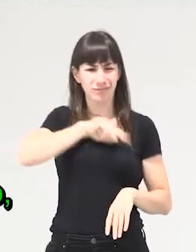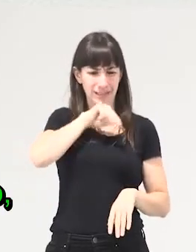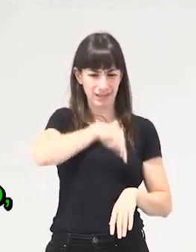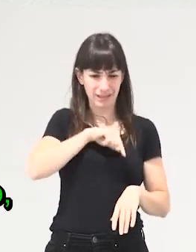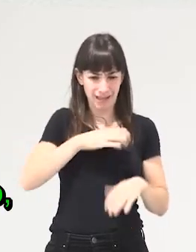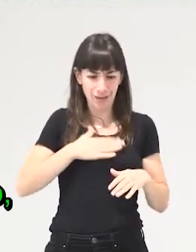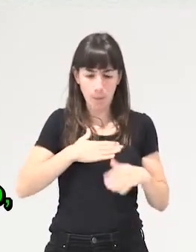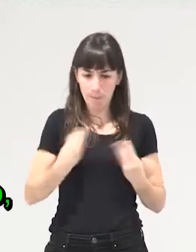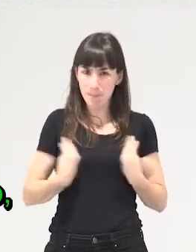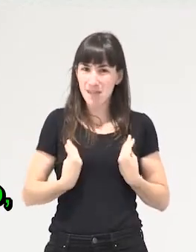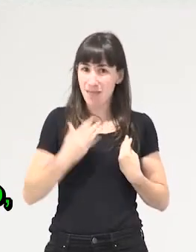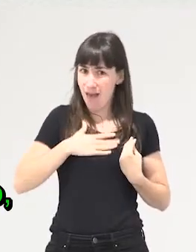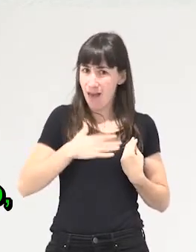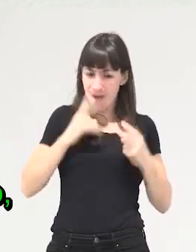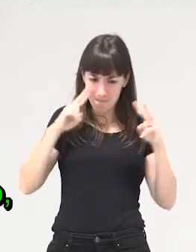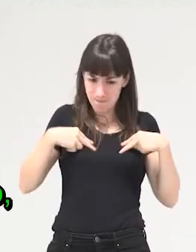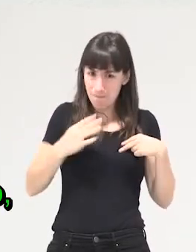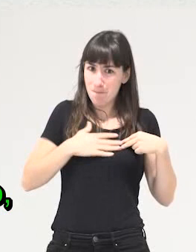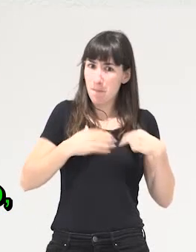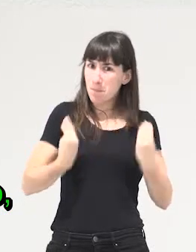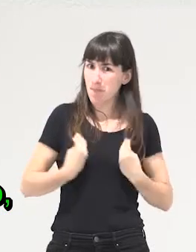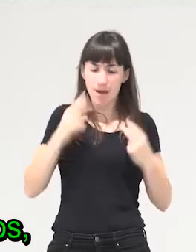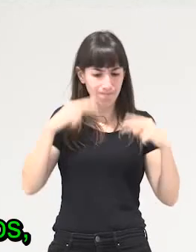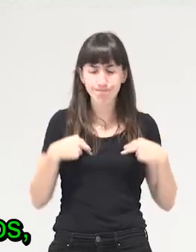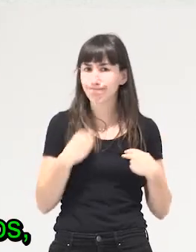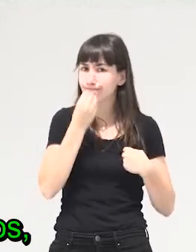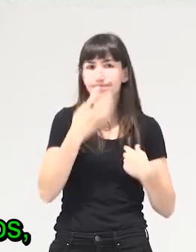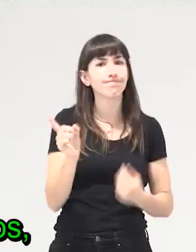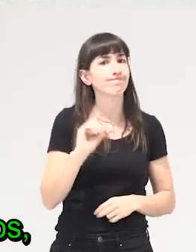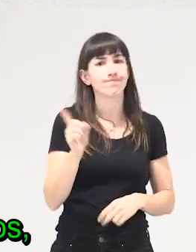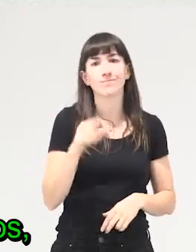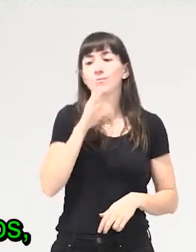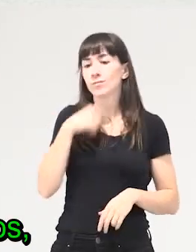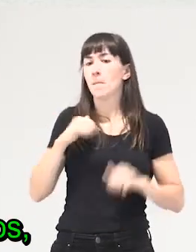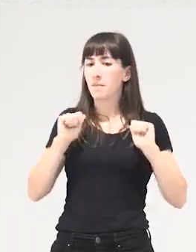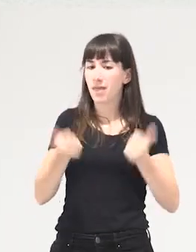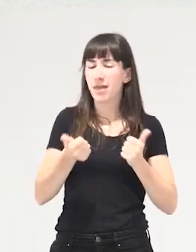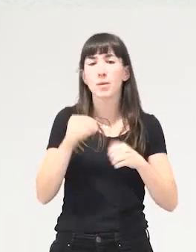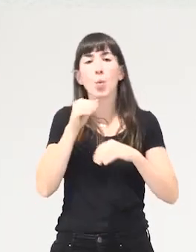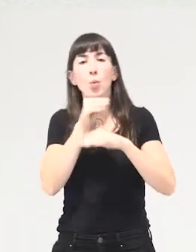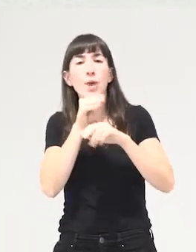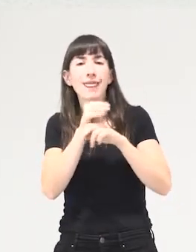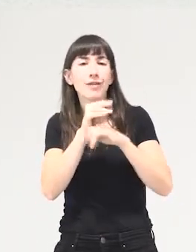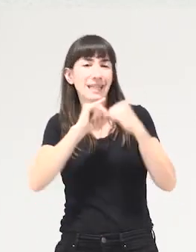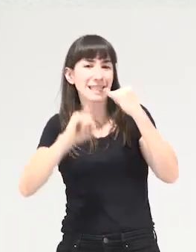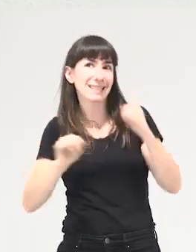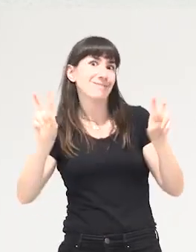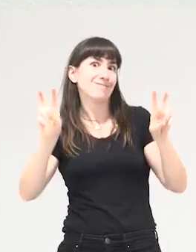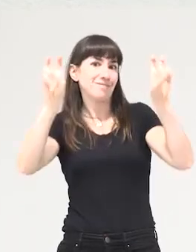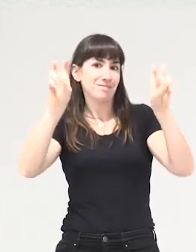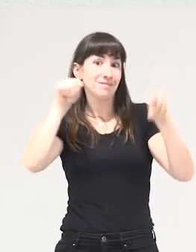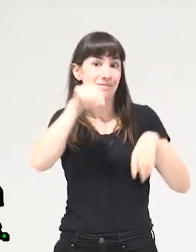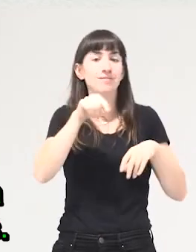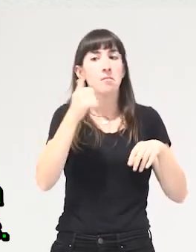la vida, cuando ponemos la vida en el centro, vemos que la vida no va bien. Y hablábamos de crisis de los cuidados y aquí confluíamos con las